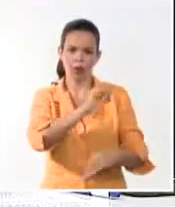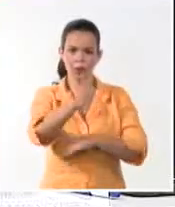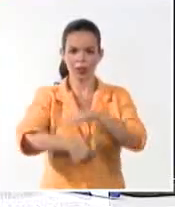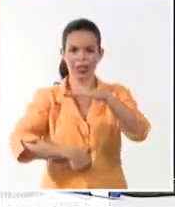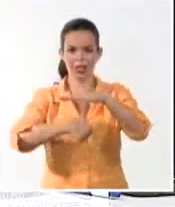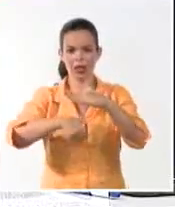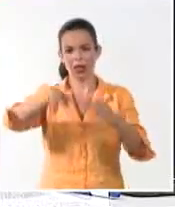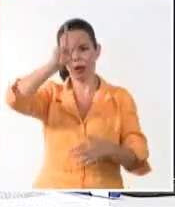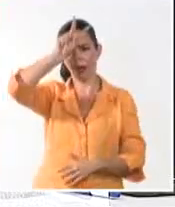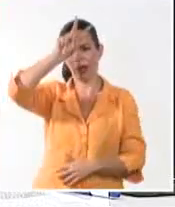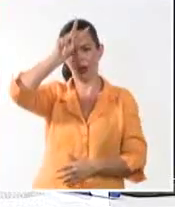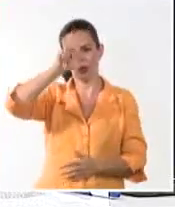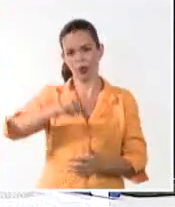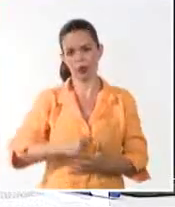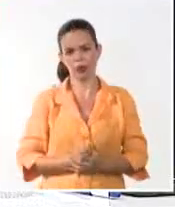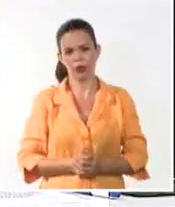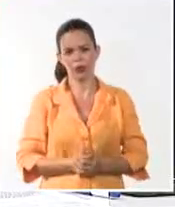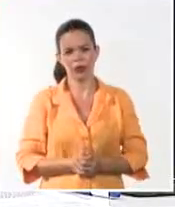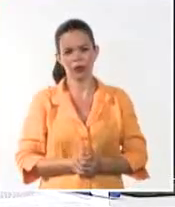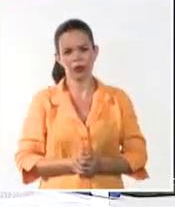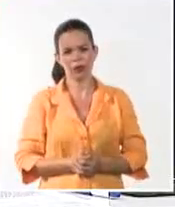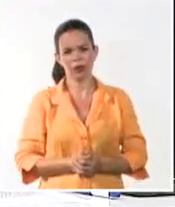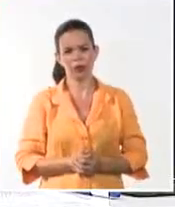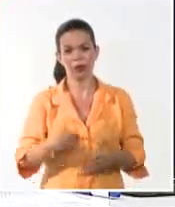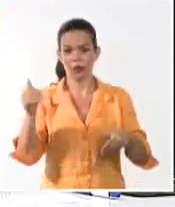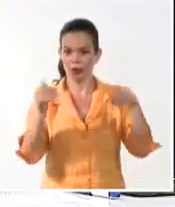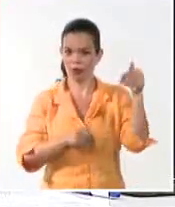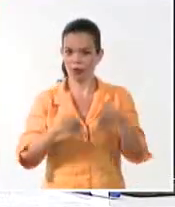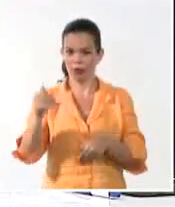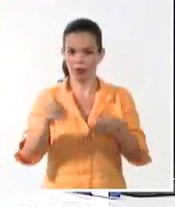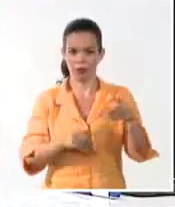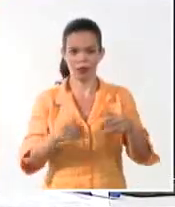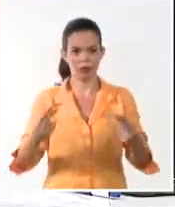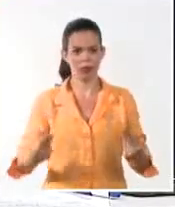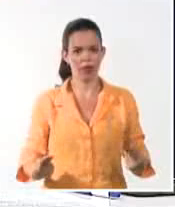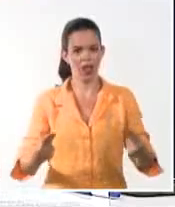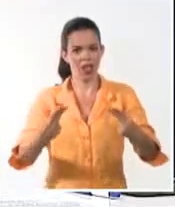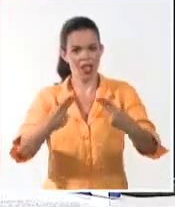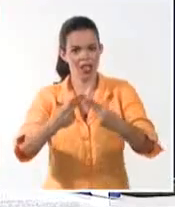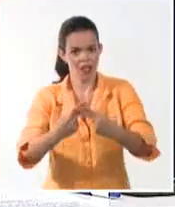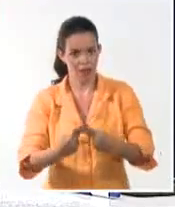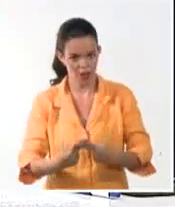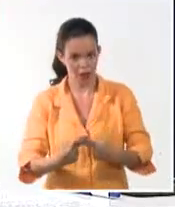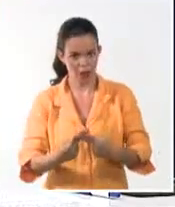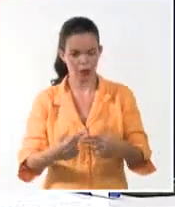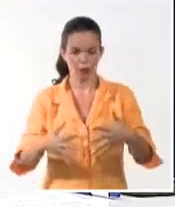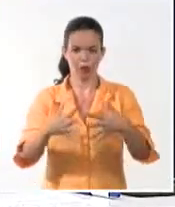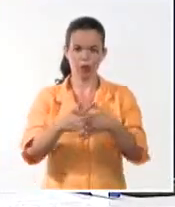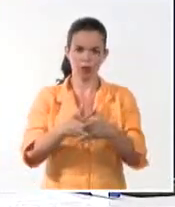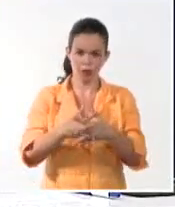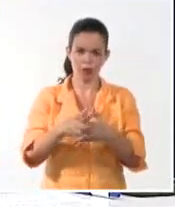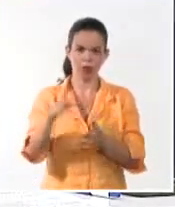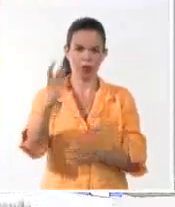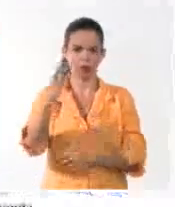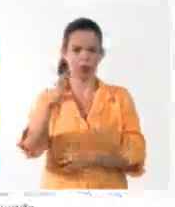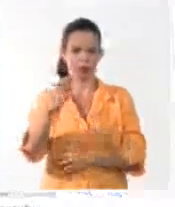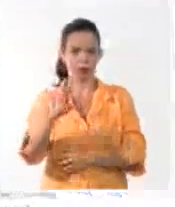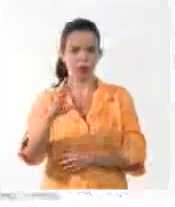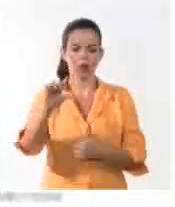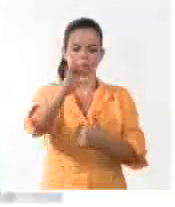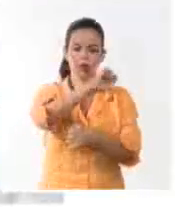Y los participantes del foro que se desarrolla en la sede de la Comisión Económica para América Latina y el Caribe continúan hoy sus debates.